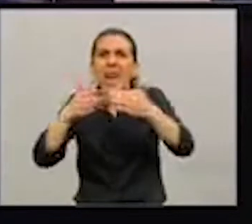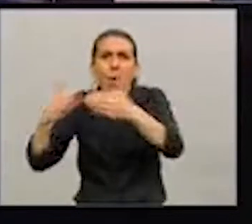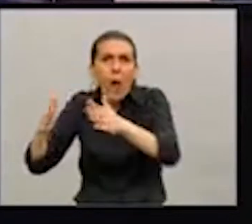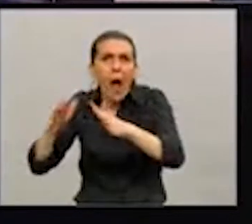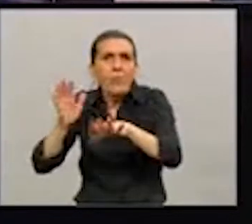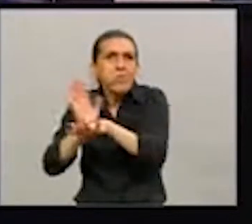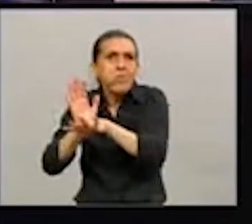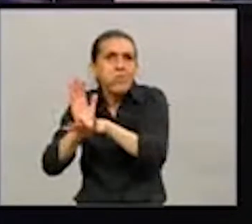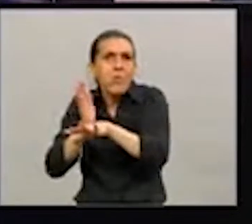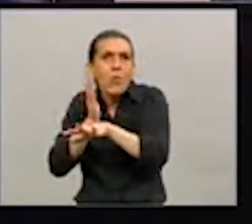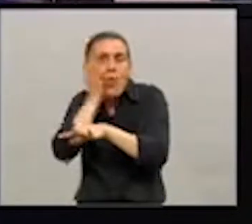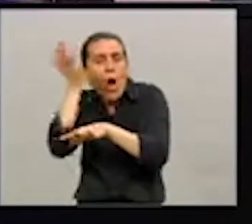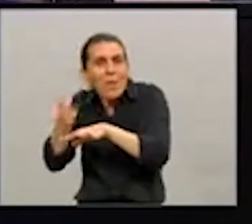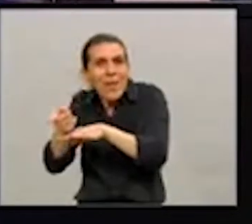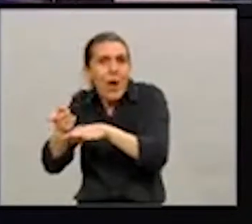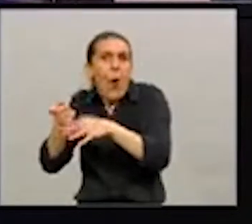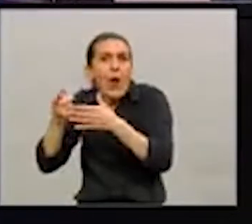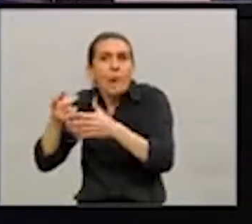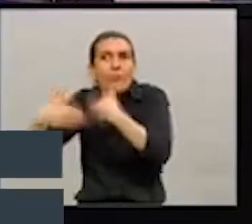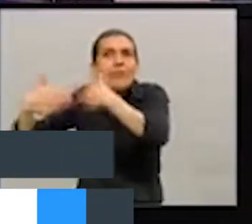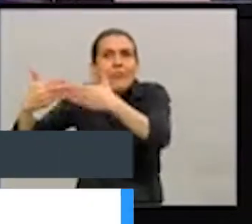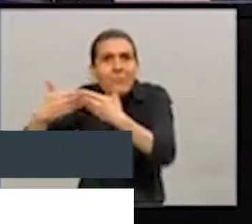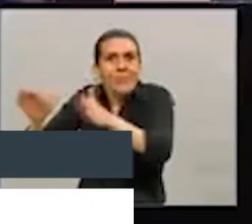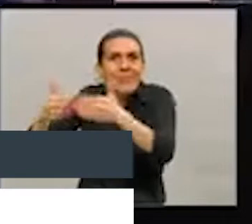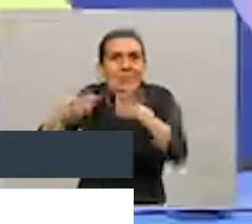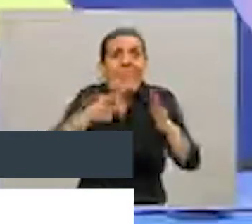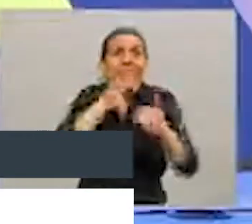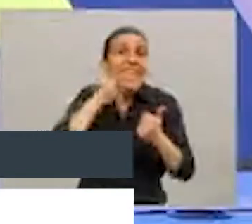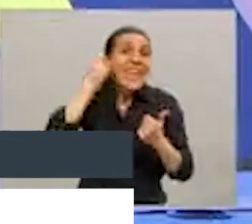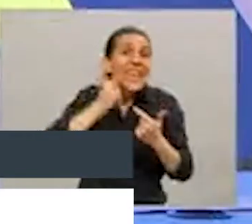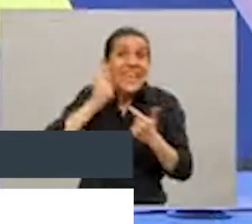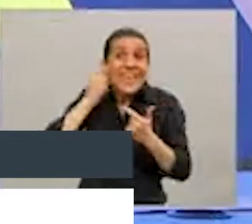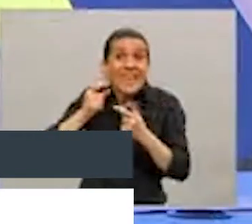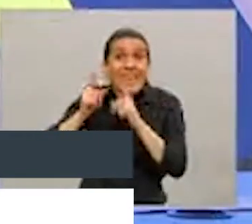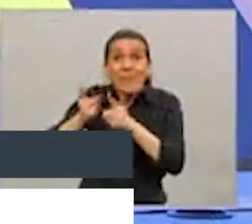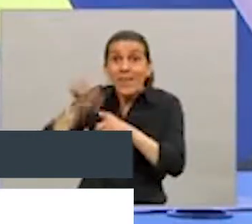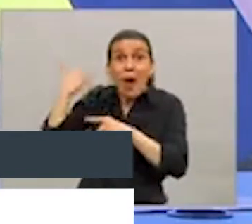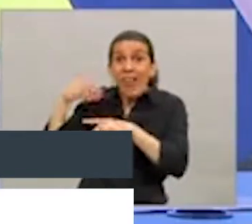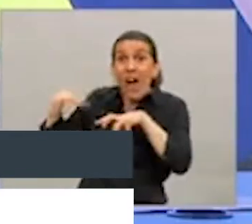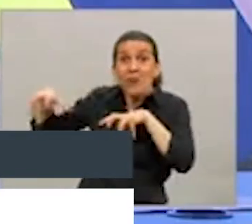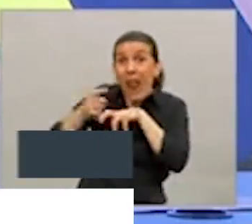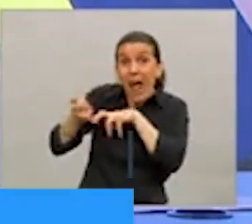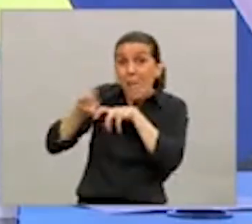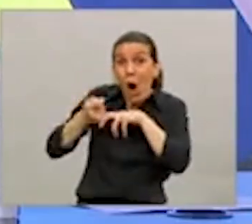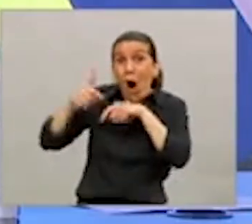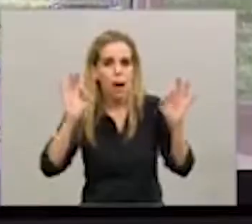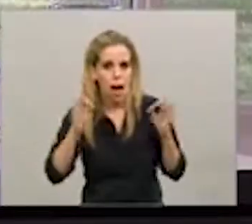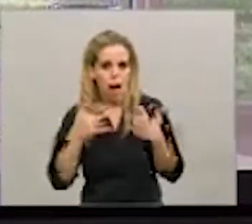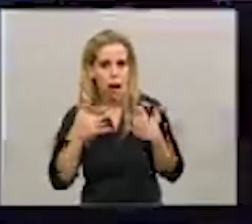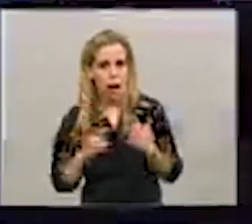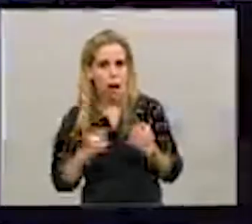y Gaxel hubiera seguido con lo que tenía, hoy tendría su sistema colapsado.